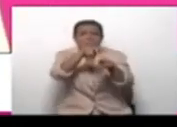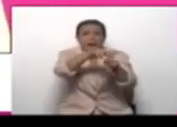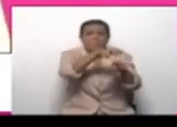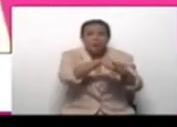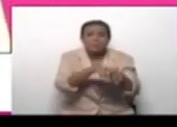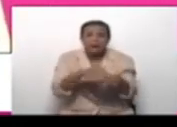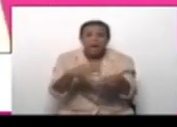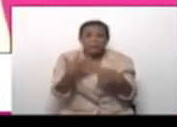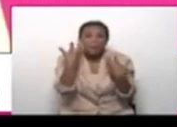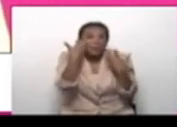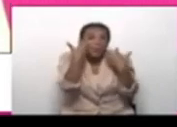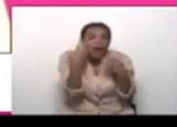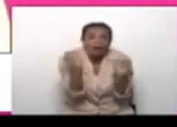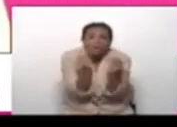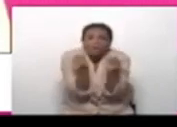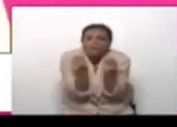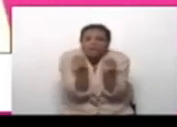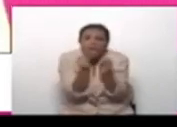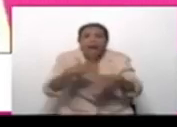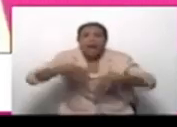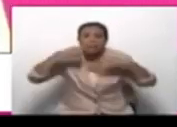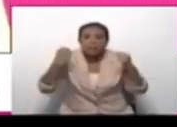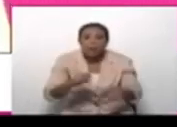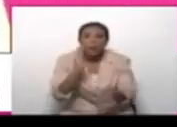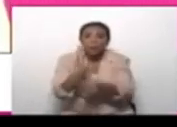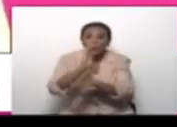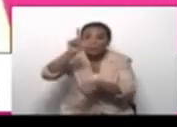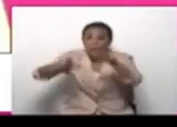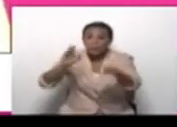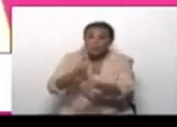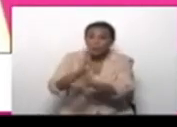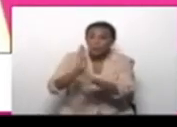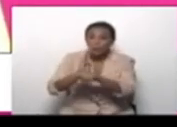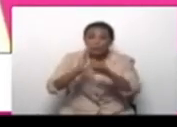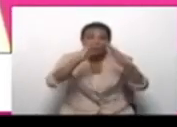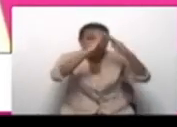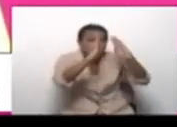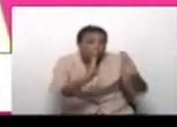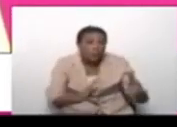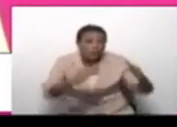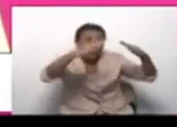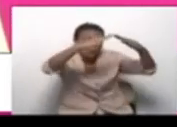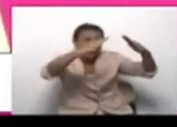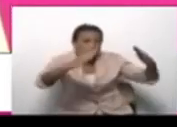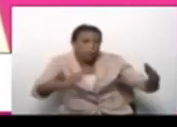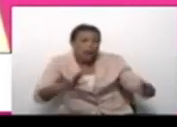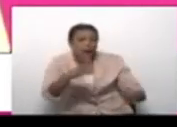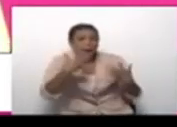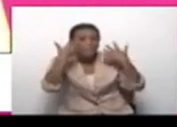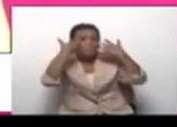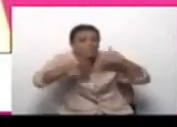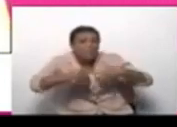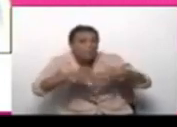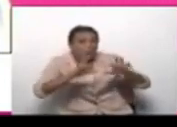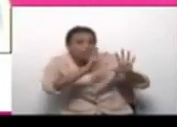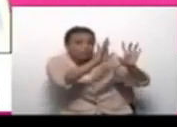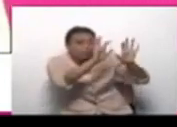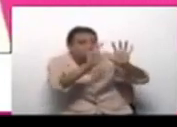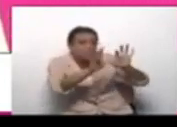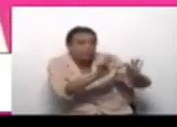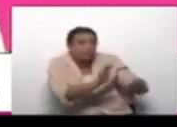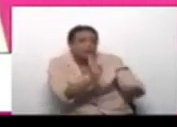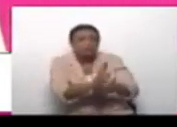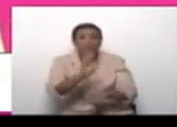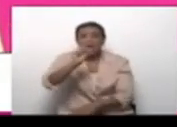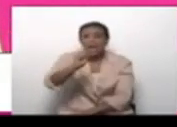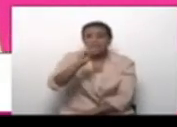temperaturas, para poder garantizar la protección del glaciar de Venezuela, para poder seguir protegiendo la Sierra Nevada,